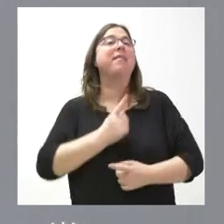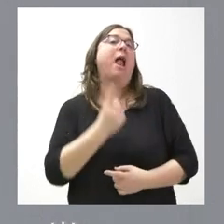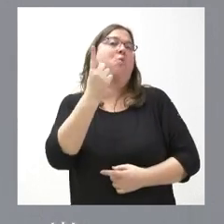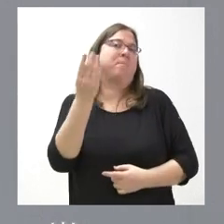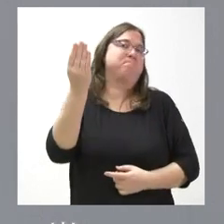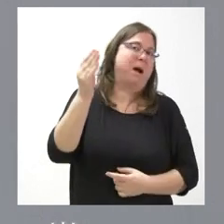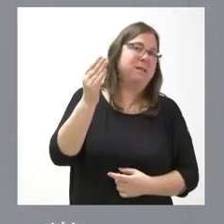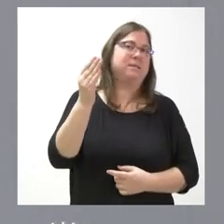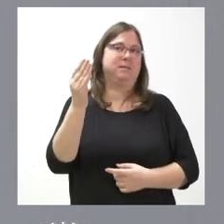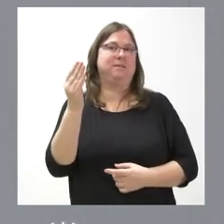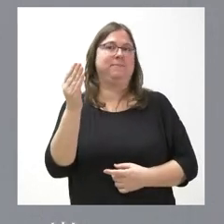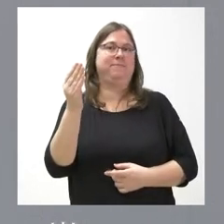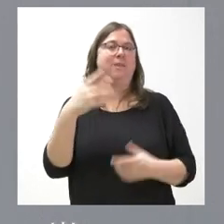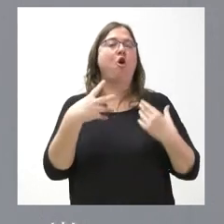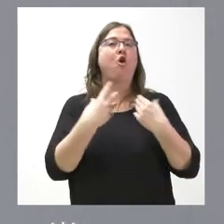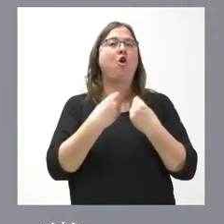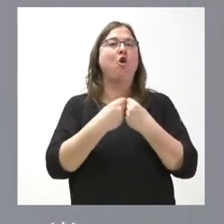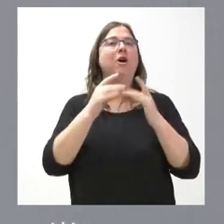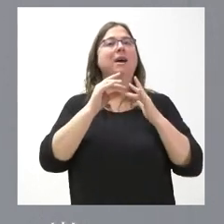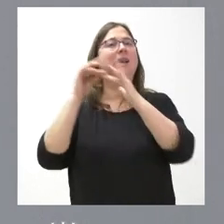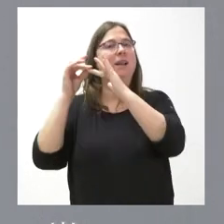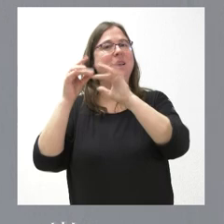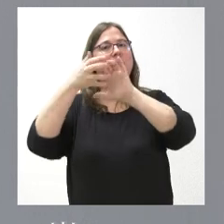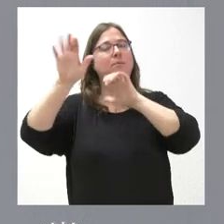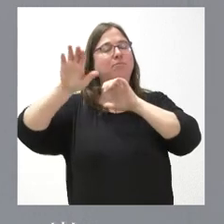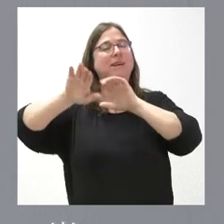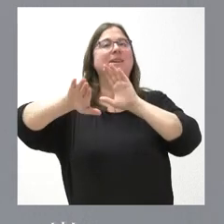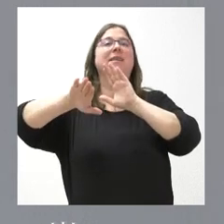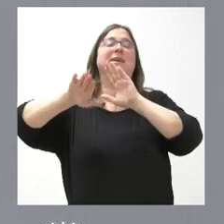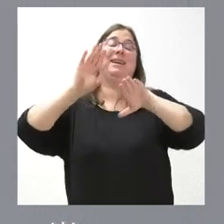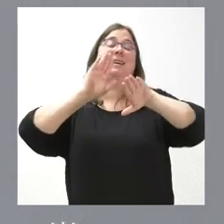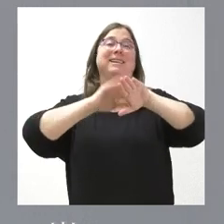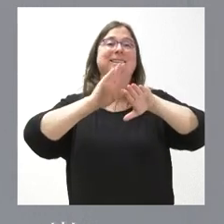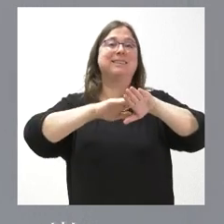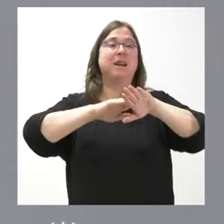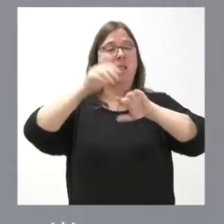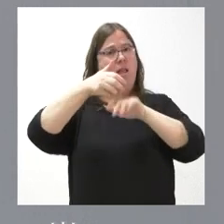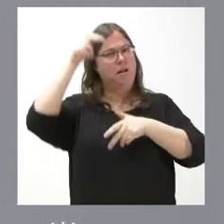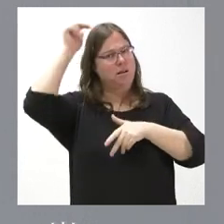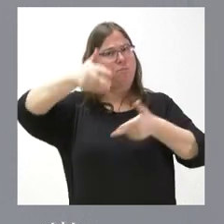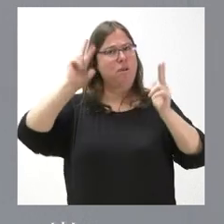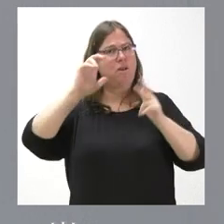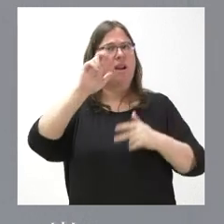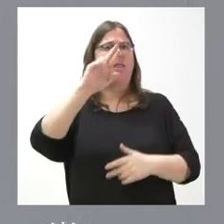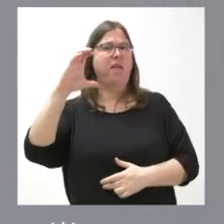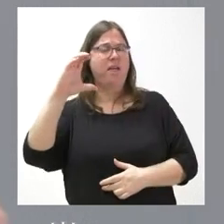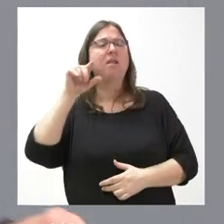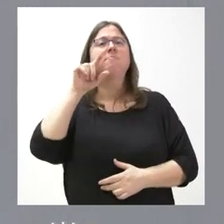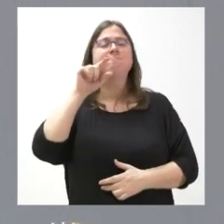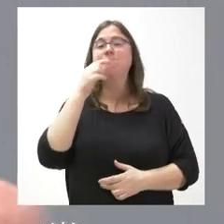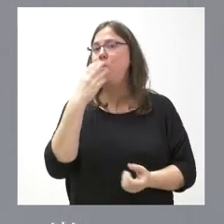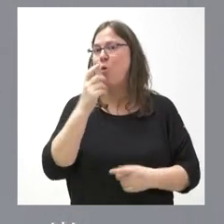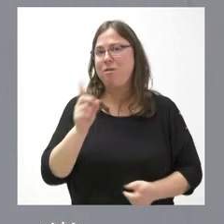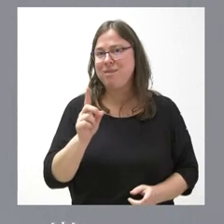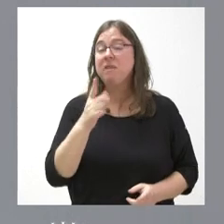con los líderes separatistas de Esquerra Republicana de las cuales no ha dado cuenta. Con lo cual, mientras tiene tiempo